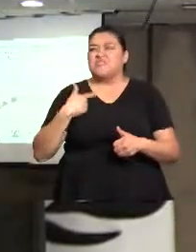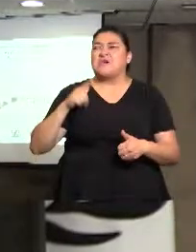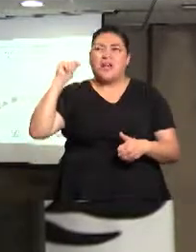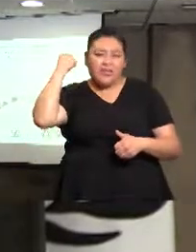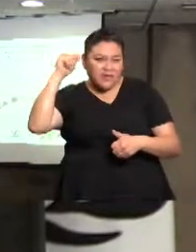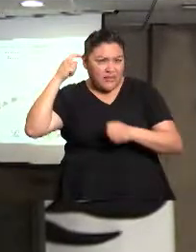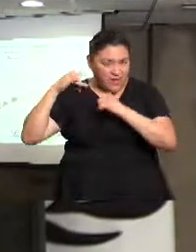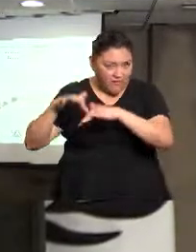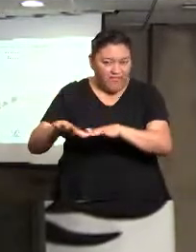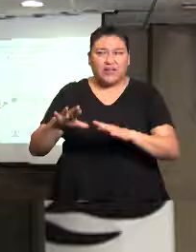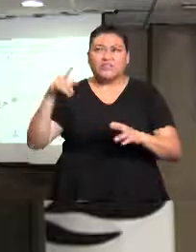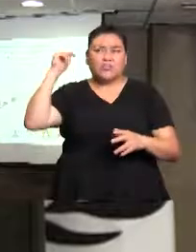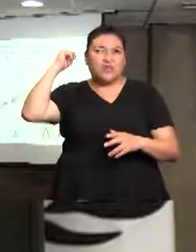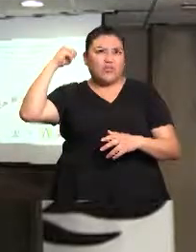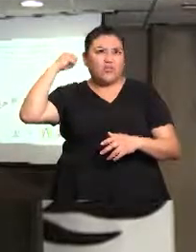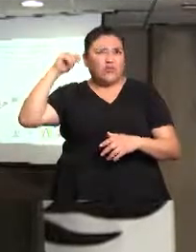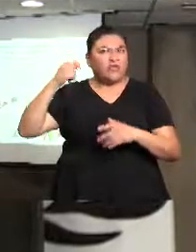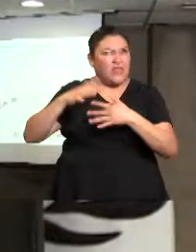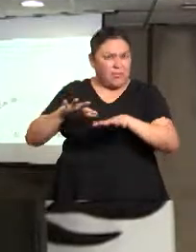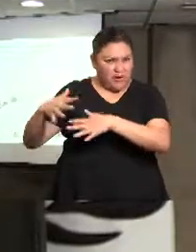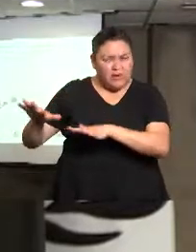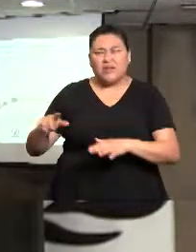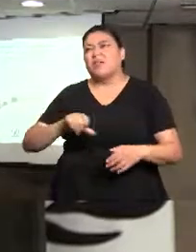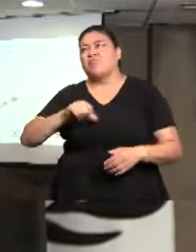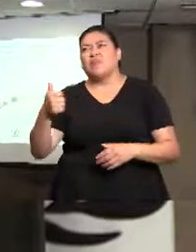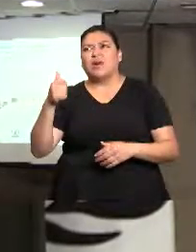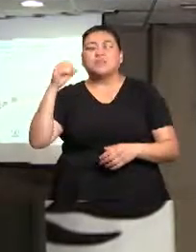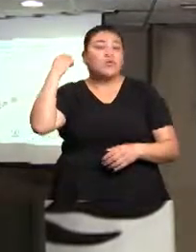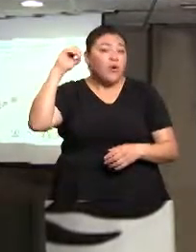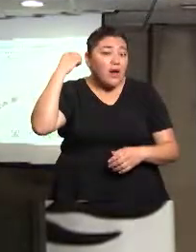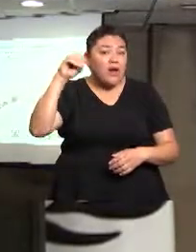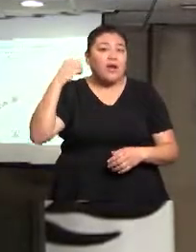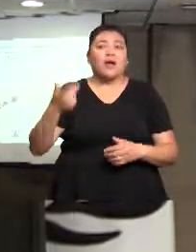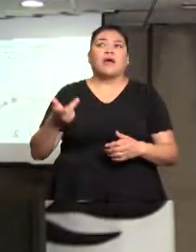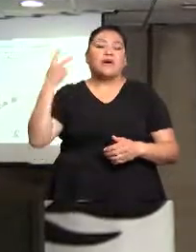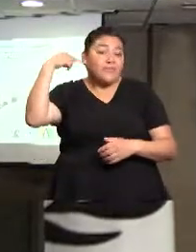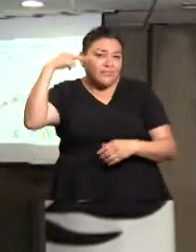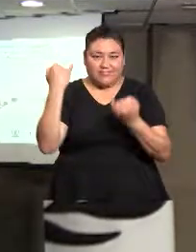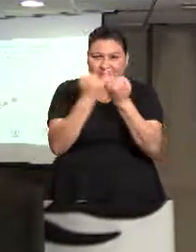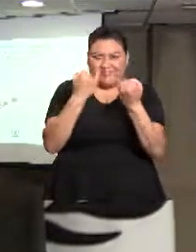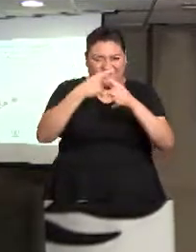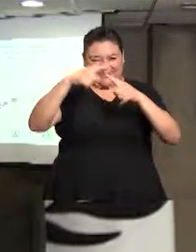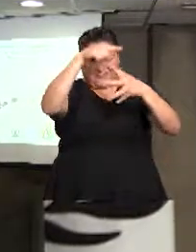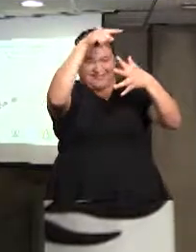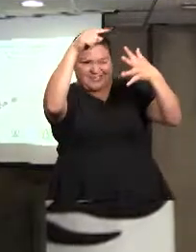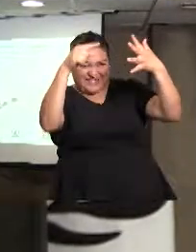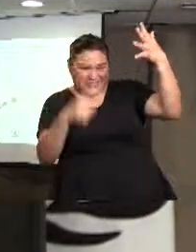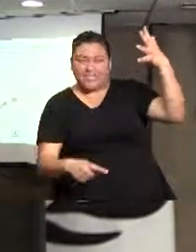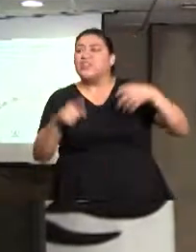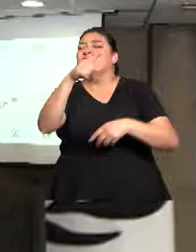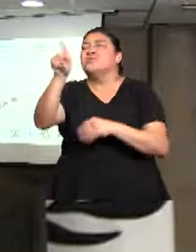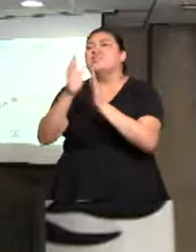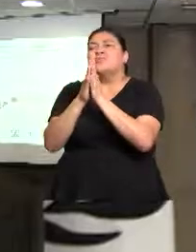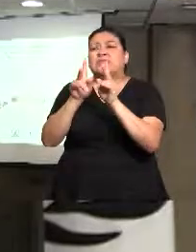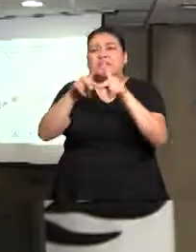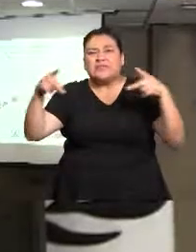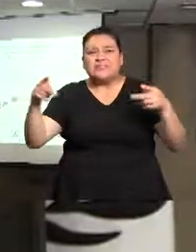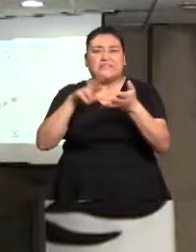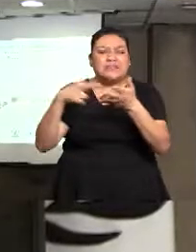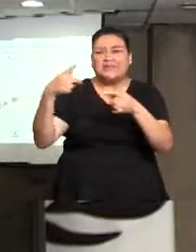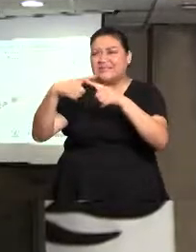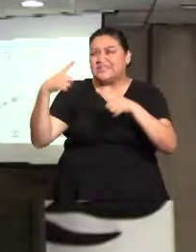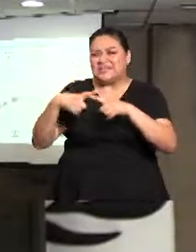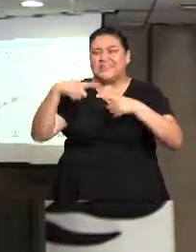Tamaulipas, Tlaxcala, Veracruz y Oaxaca. Y la idea es que ustedes pedimos el apoyo de los medios de comunicación, pedimos